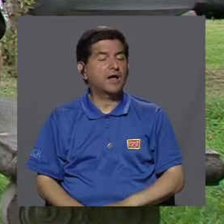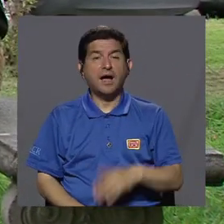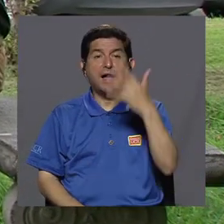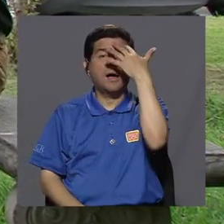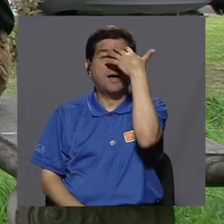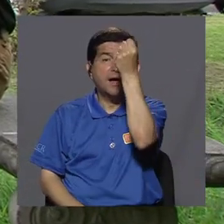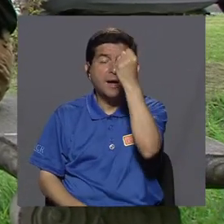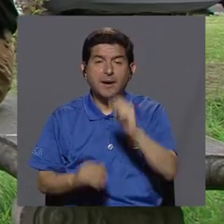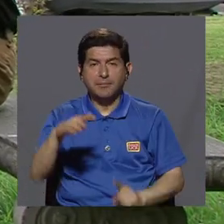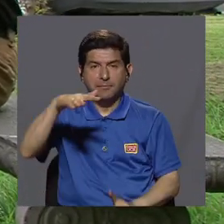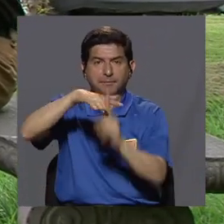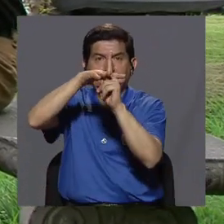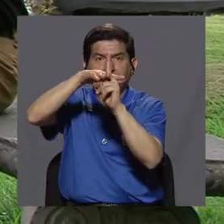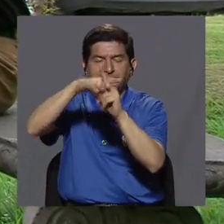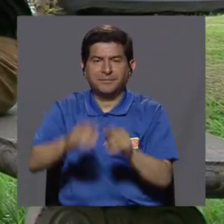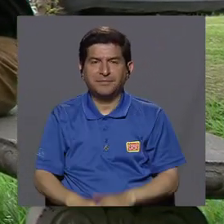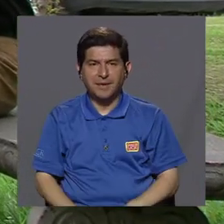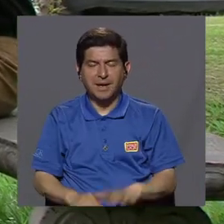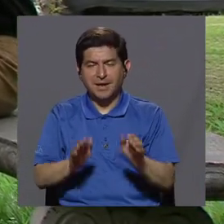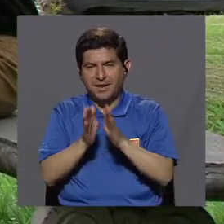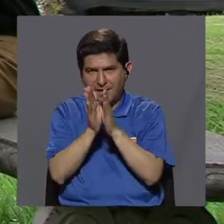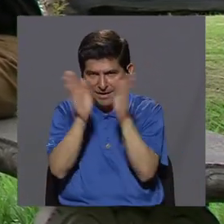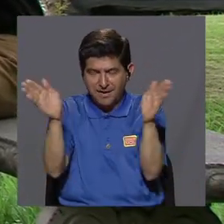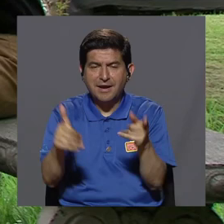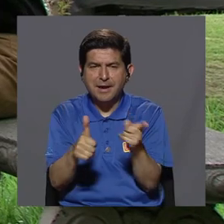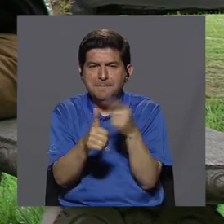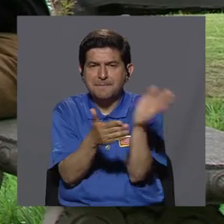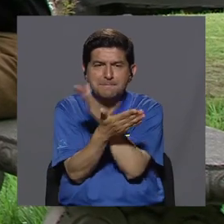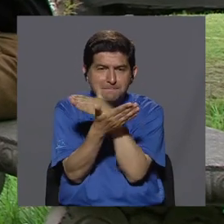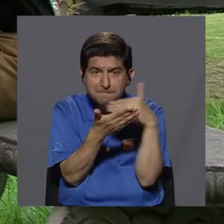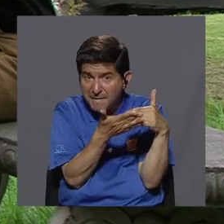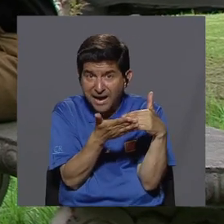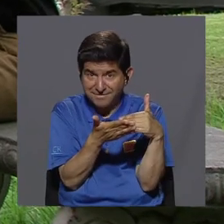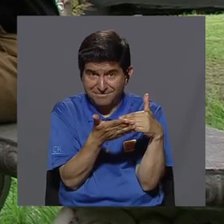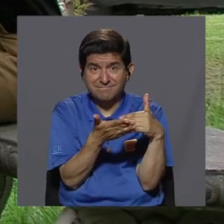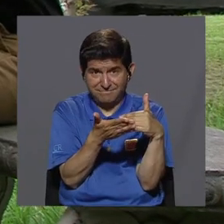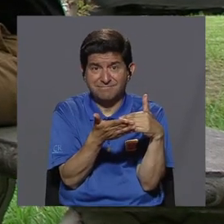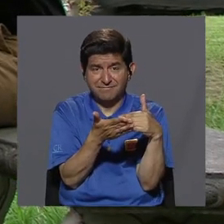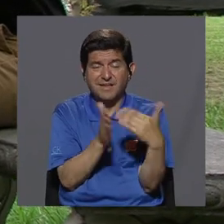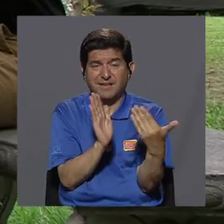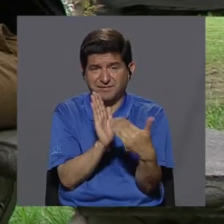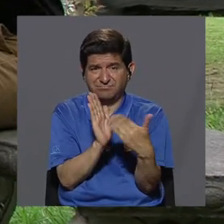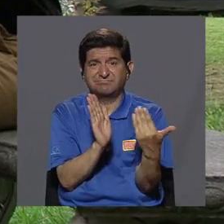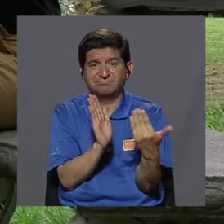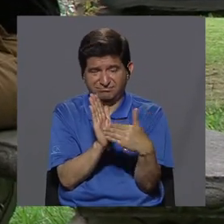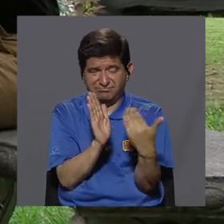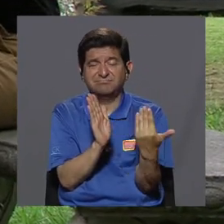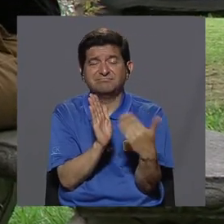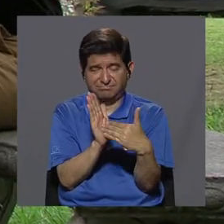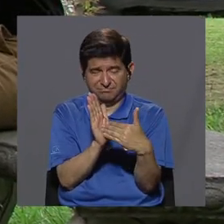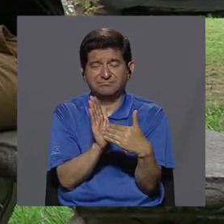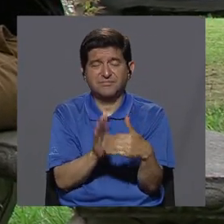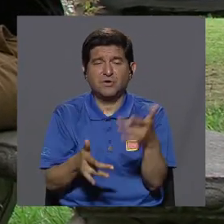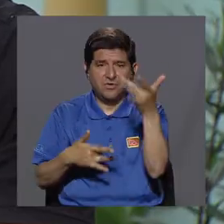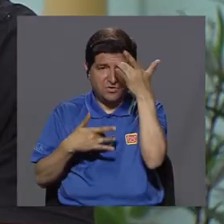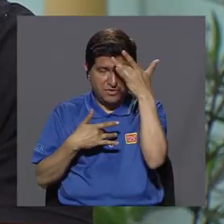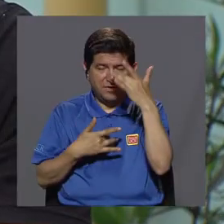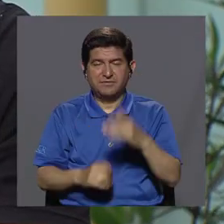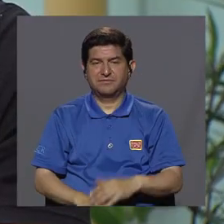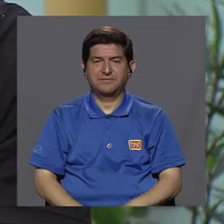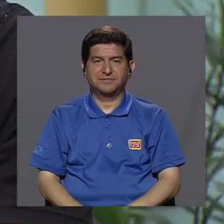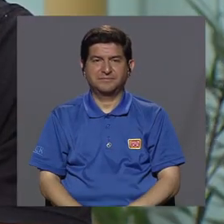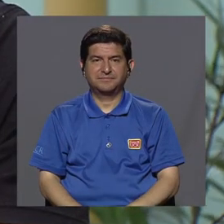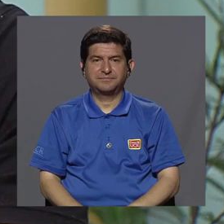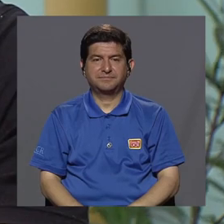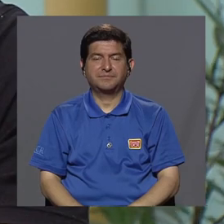voy, la memoria, ¿verdad? Que son, la memoria por lo general es la primera parte en que se ve más afectada, ¿verdad? Entonces,